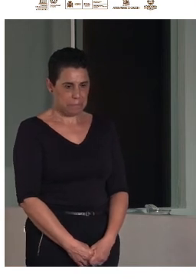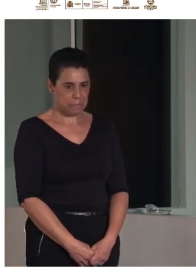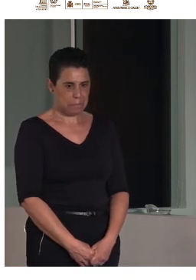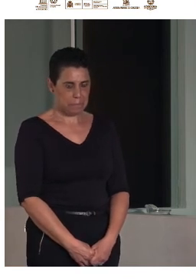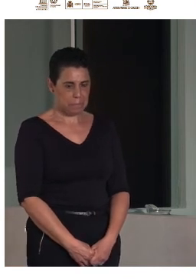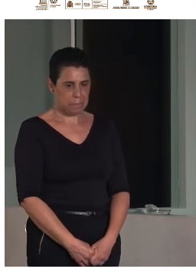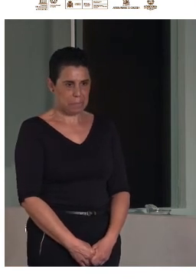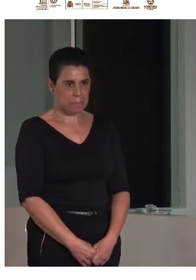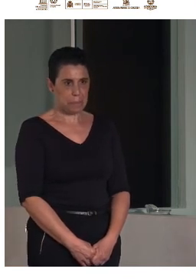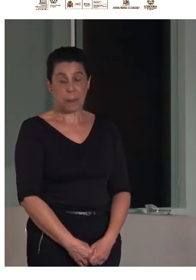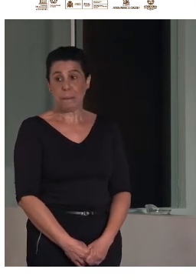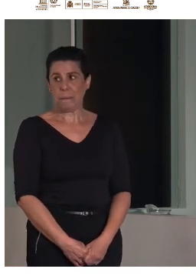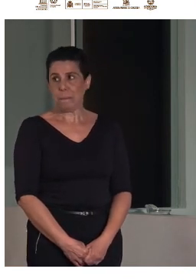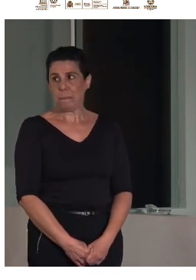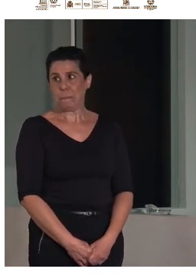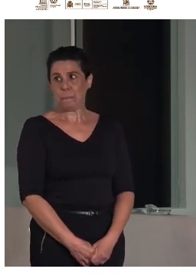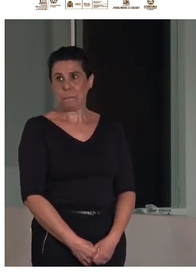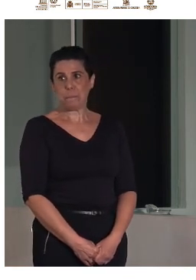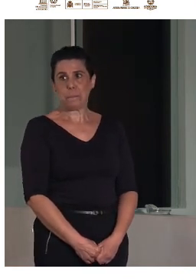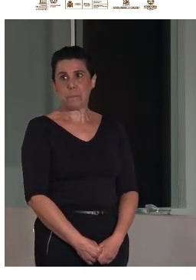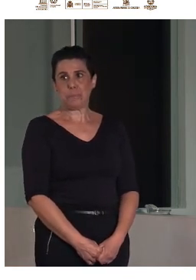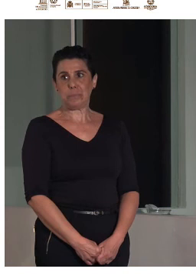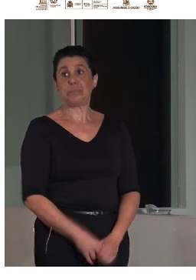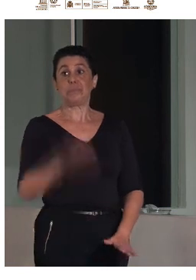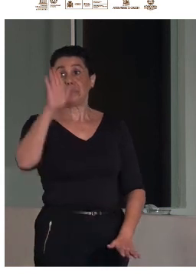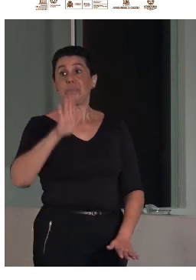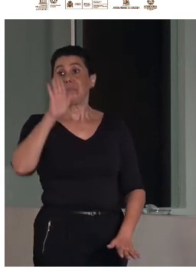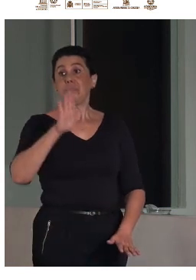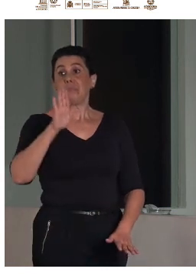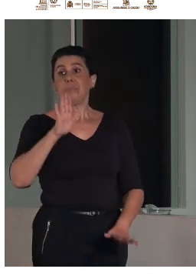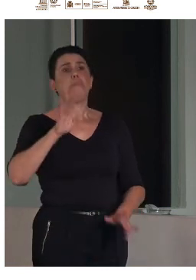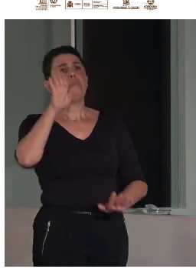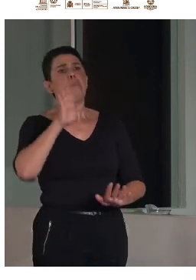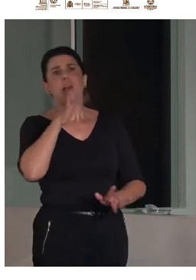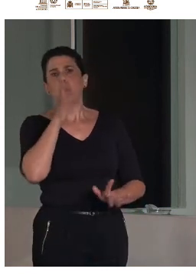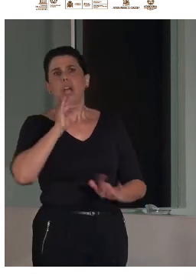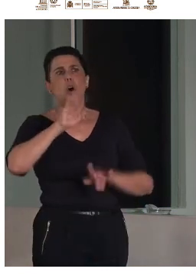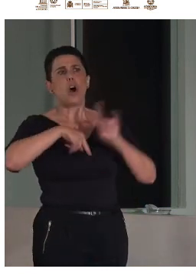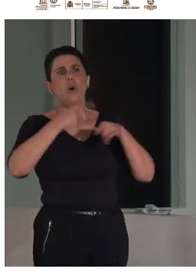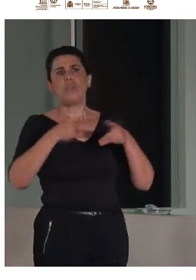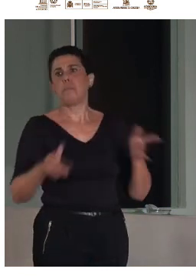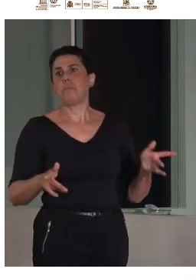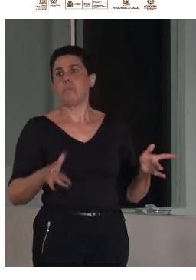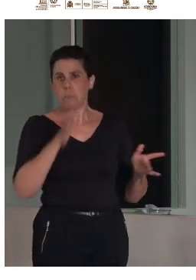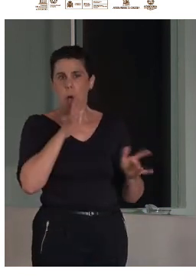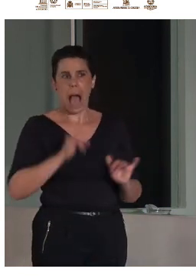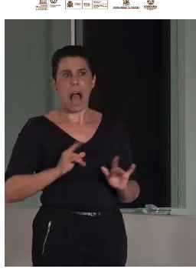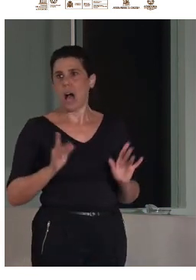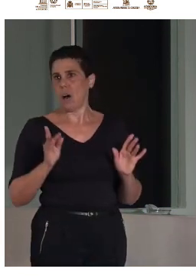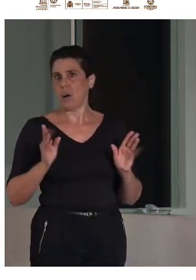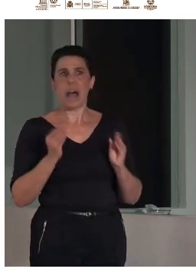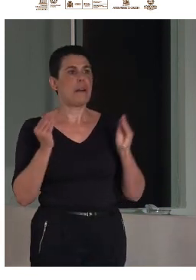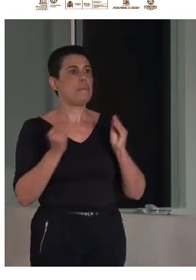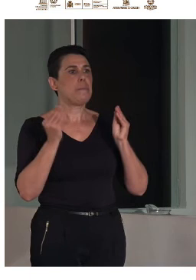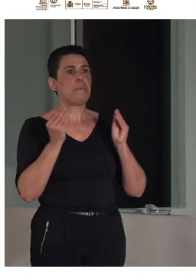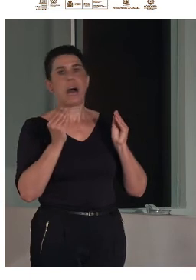no sé si para preguntas o al final como vale si pues si queréis abrir un turno